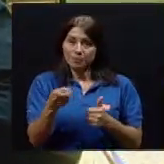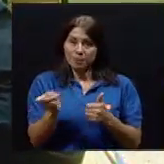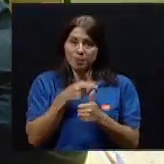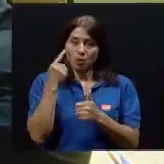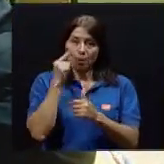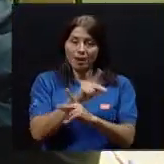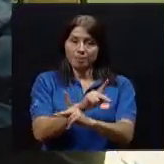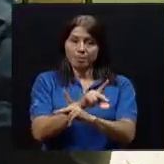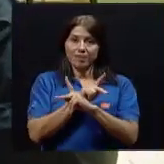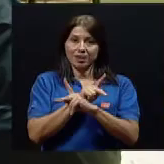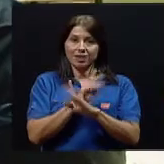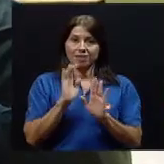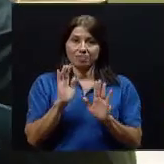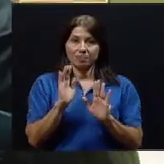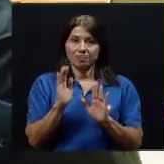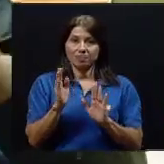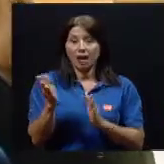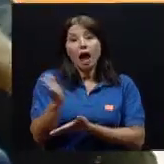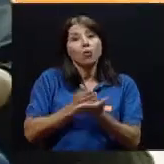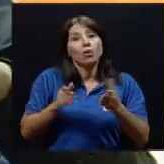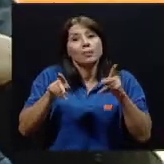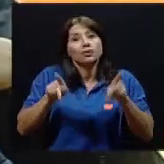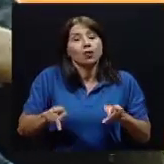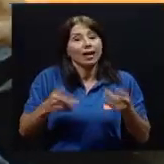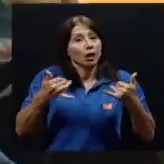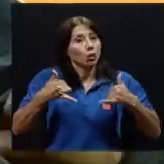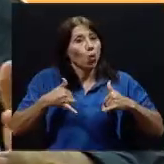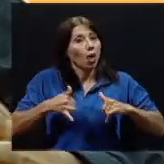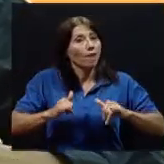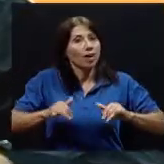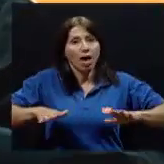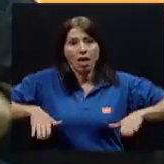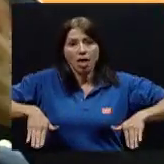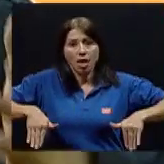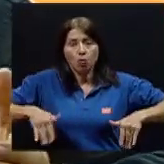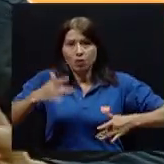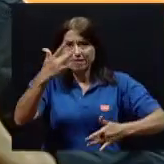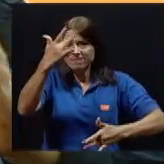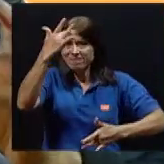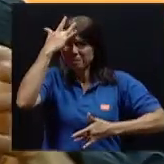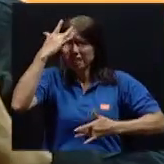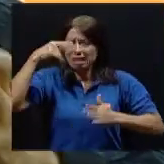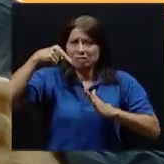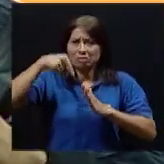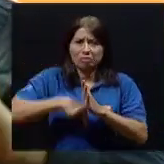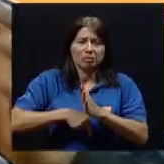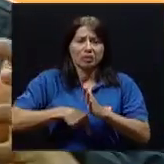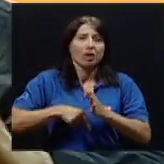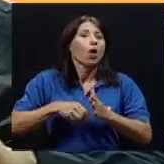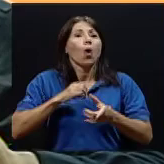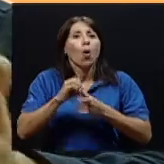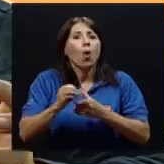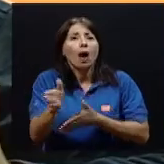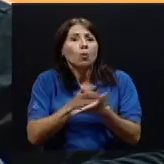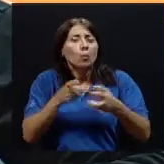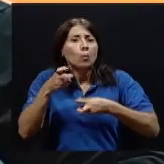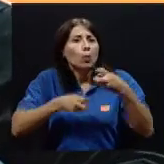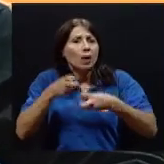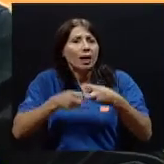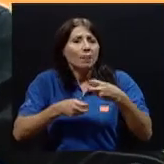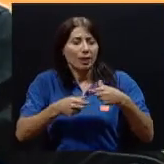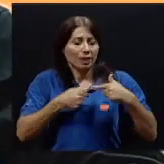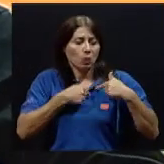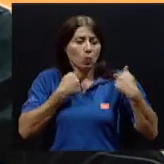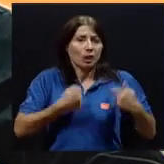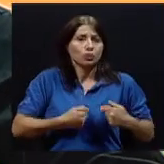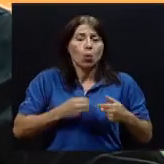preventivo, para aquellos que no hayan desarrollado todavía una enfermedad muy severa y un síndrome muy severo con disfuncionalidad muy avanzada de ambos sistemas,